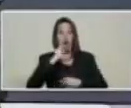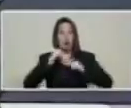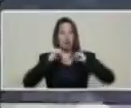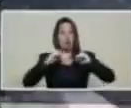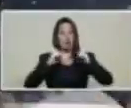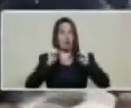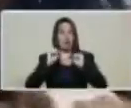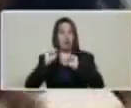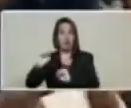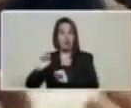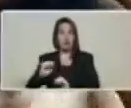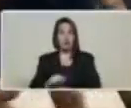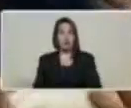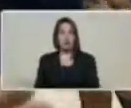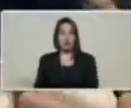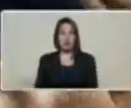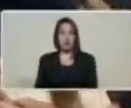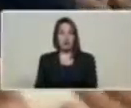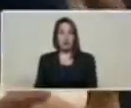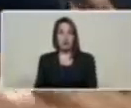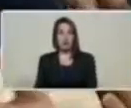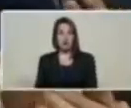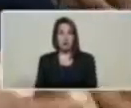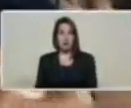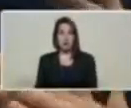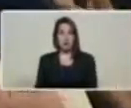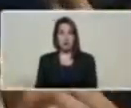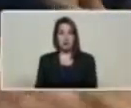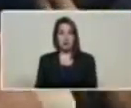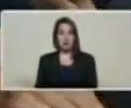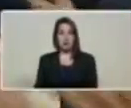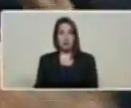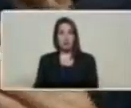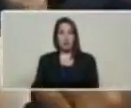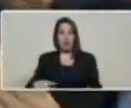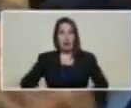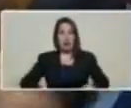de riqueza petrolera y de riqueza minera